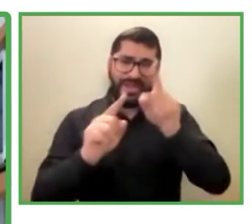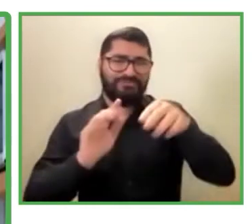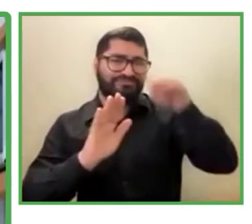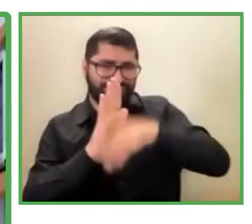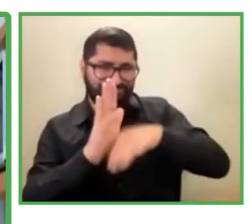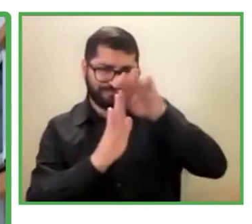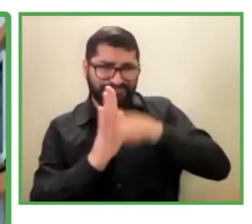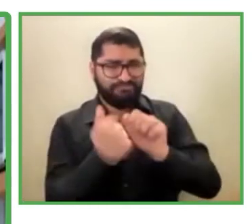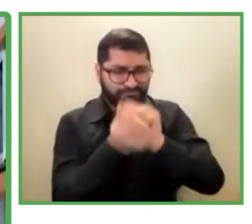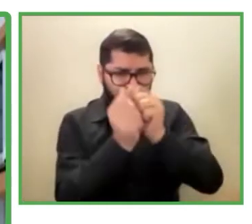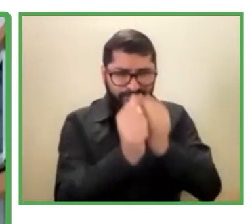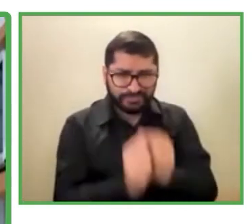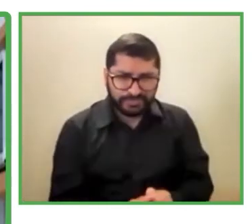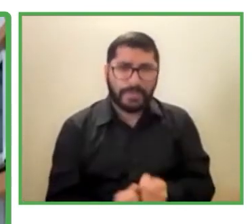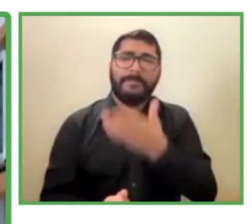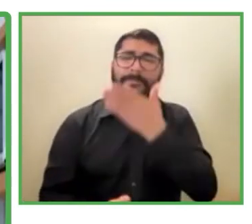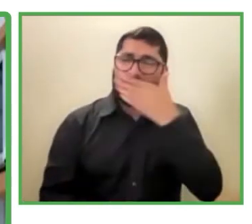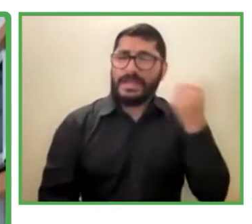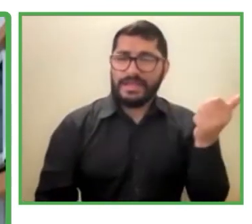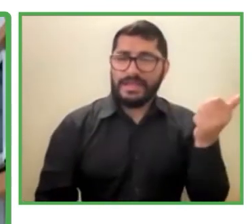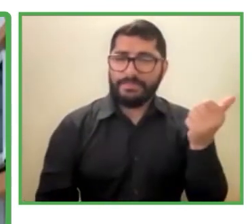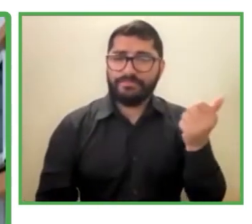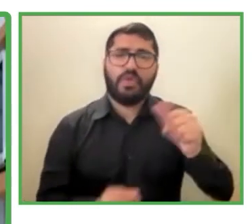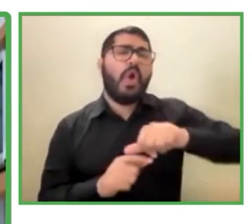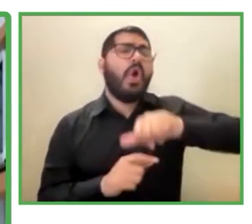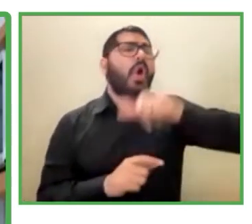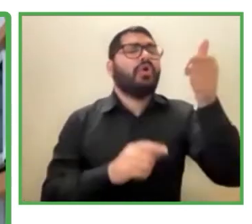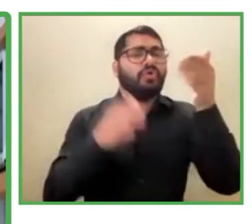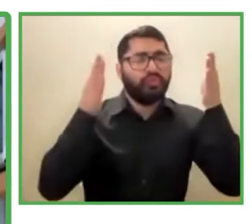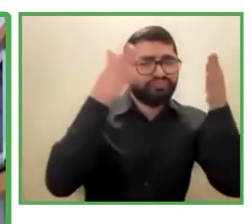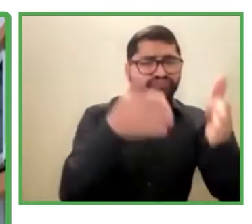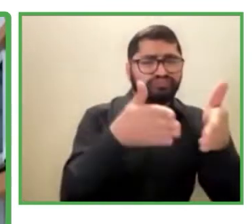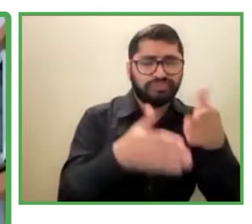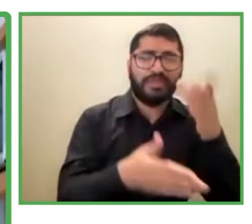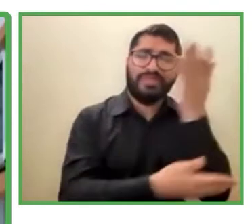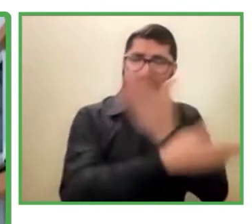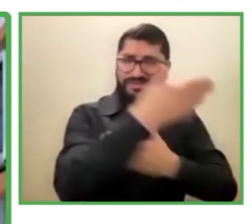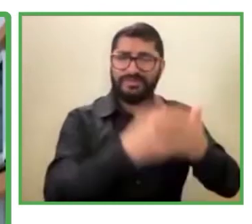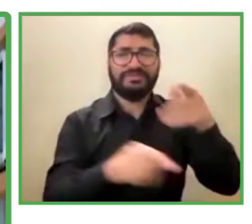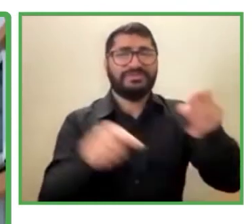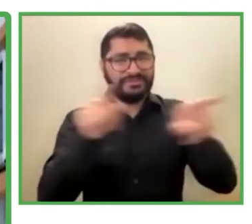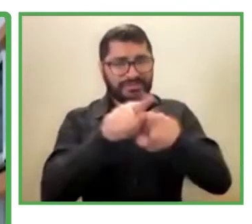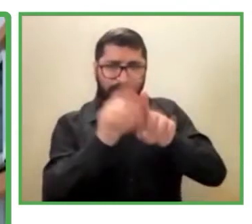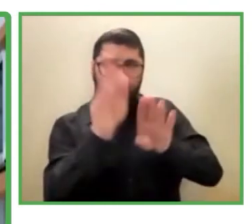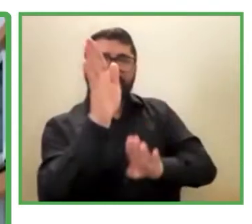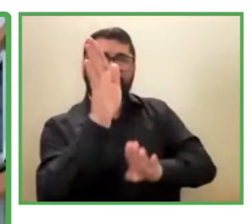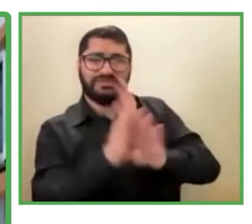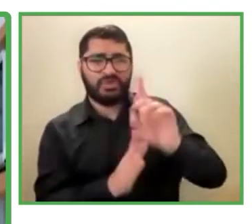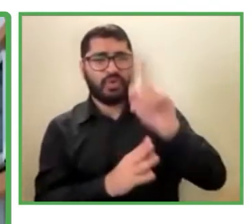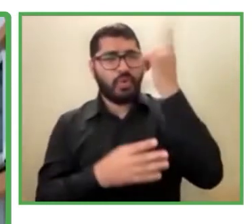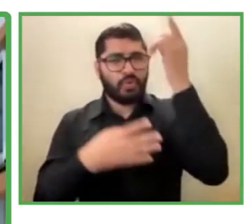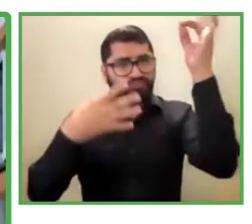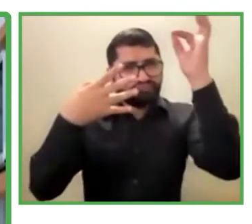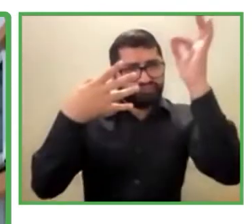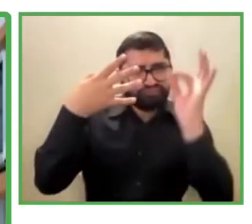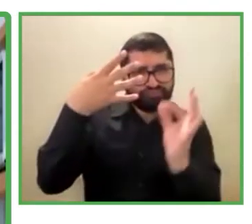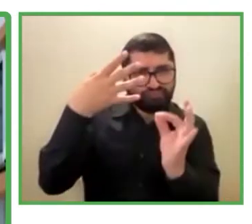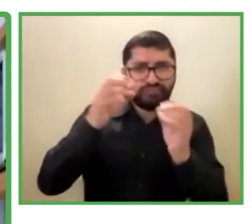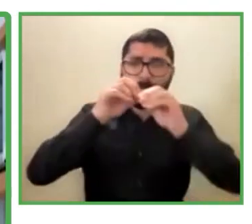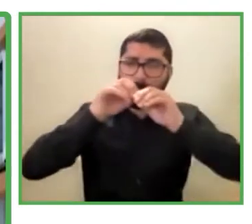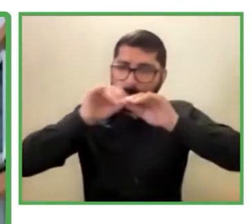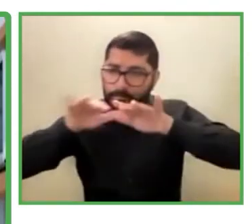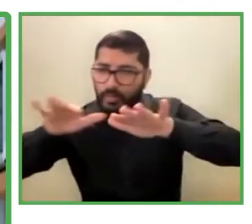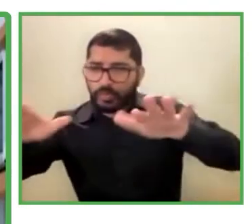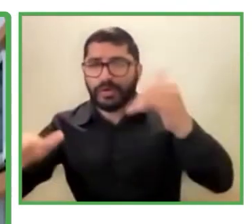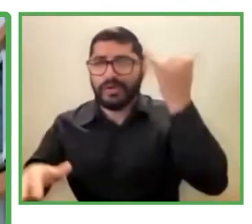personas con discapacidad. Y desarrollamos también una evaluación de multiinteligencias y también de